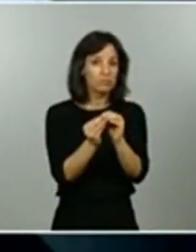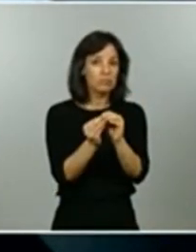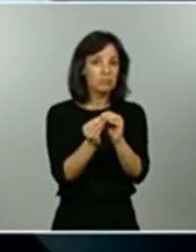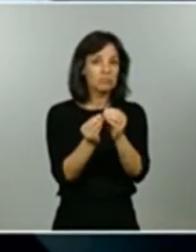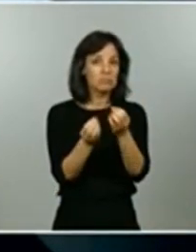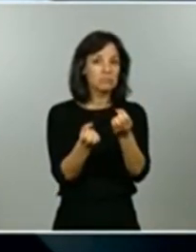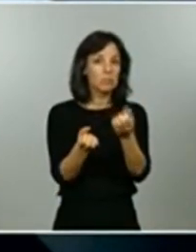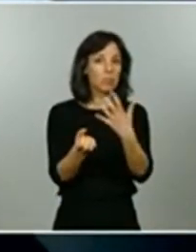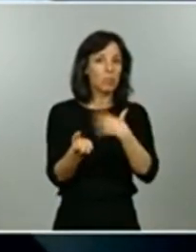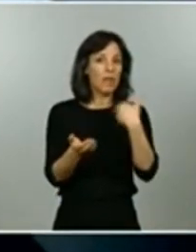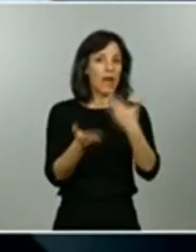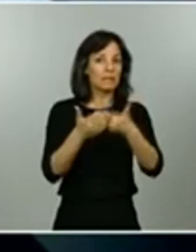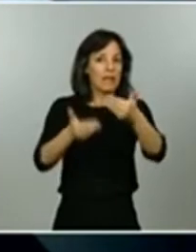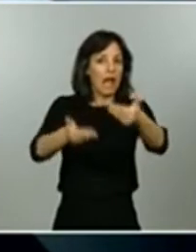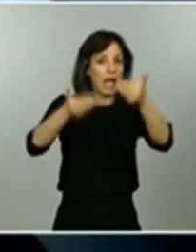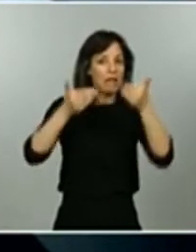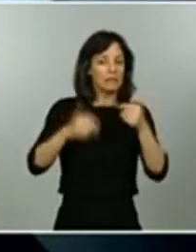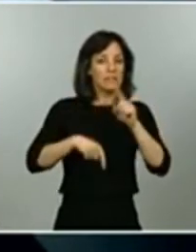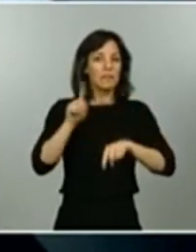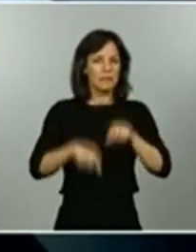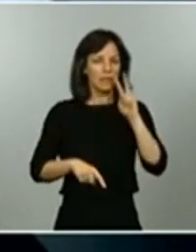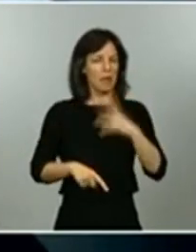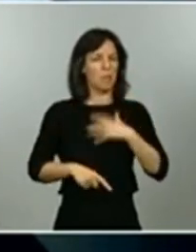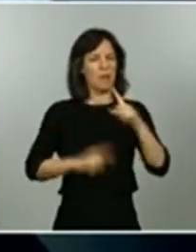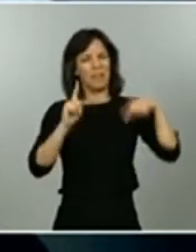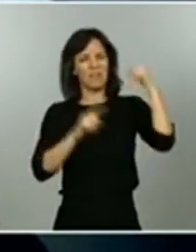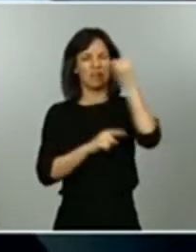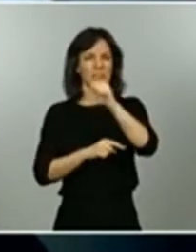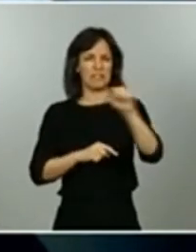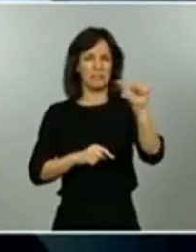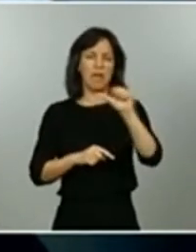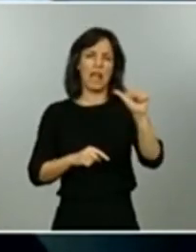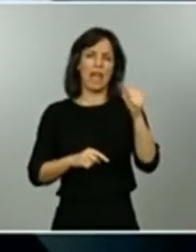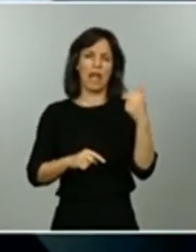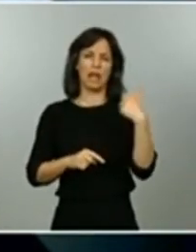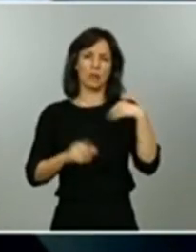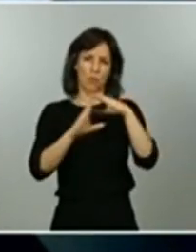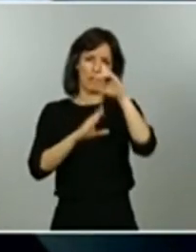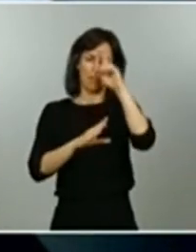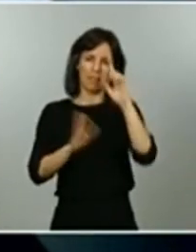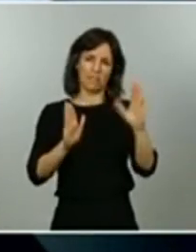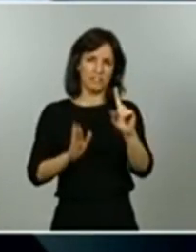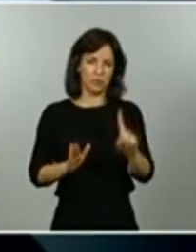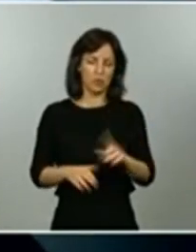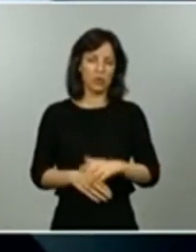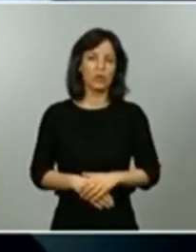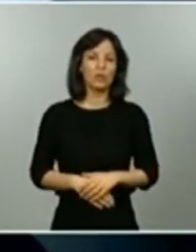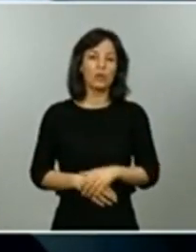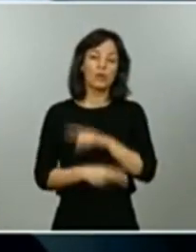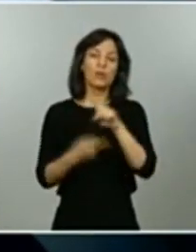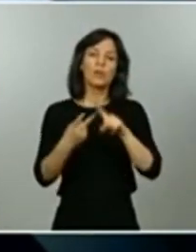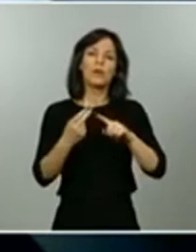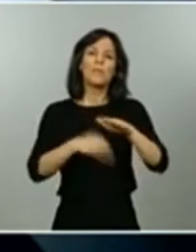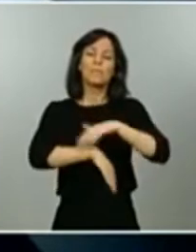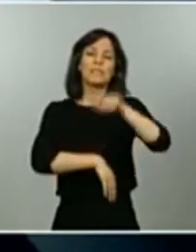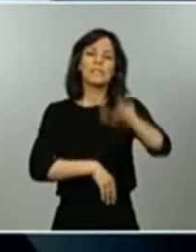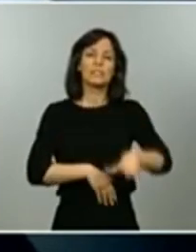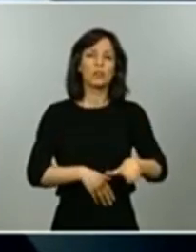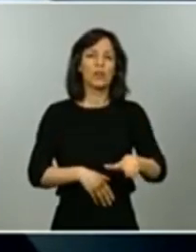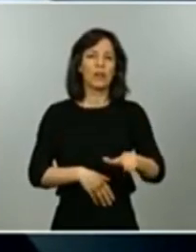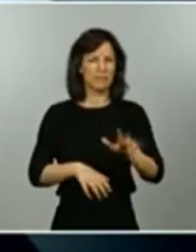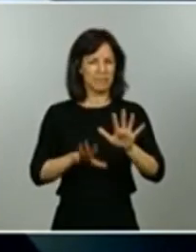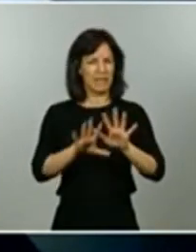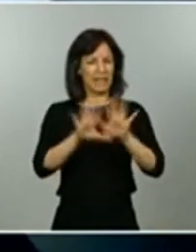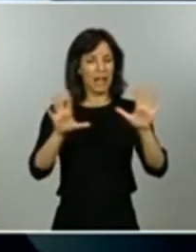si lo ven posible también saber señor ministro si me podría aclarar si es Madrid una de las comunidades autónomas con quienes